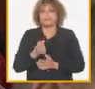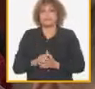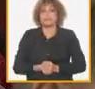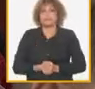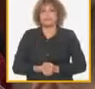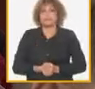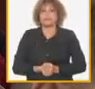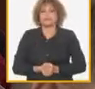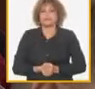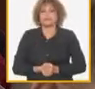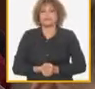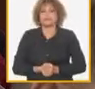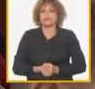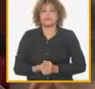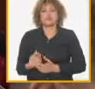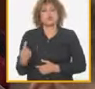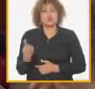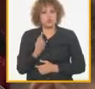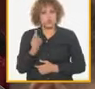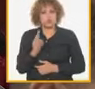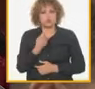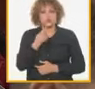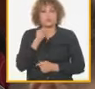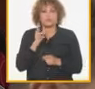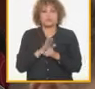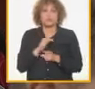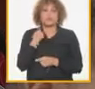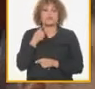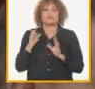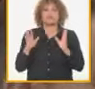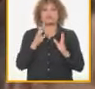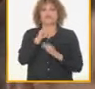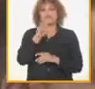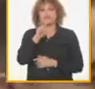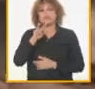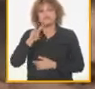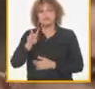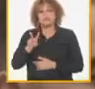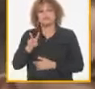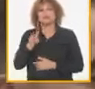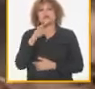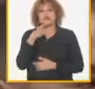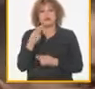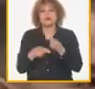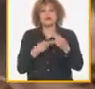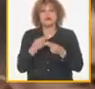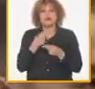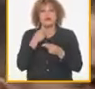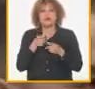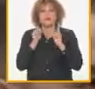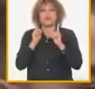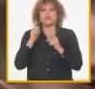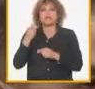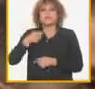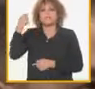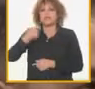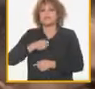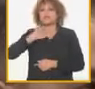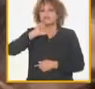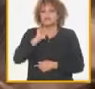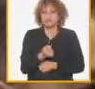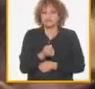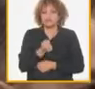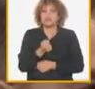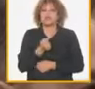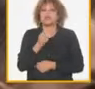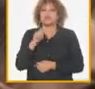políticas de enfrentamiento y nosotros desde el año 2022 realizamos estas precisiones de política penal de rigor política